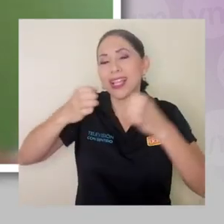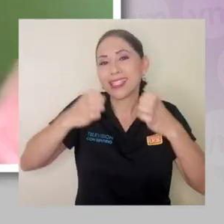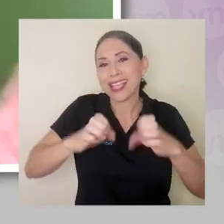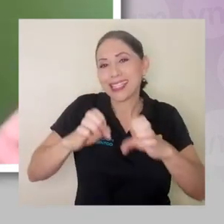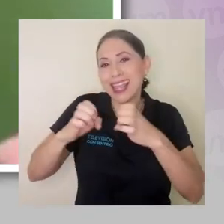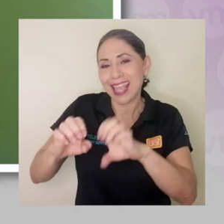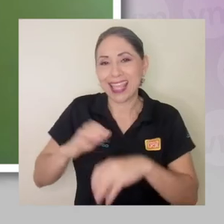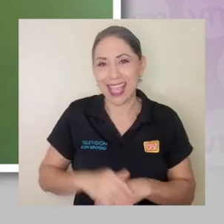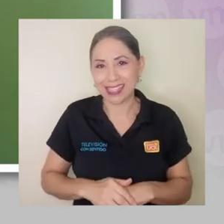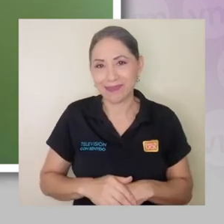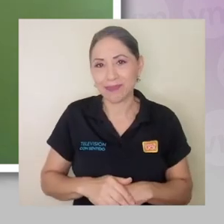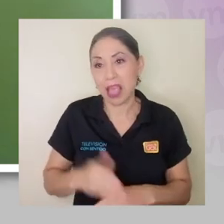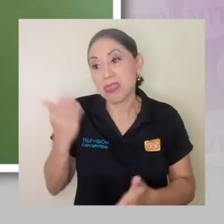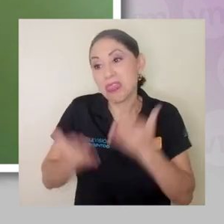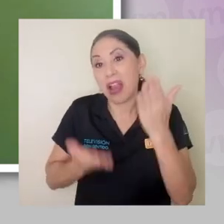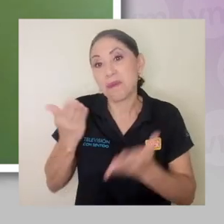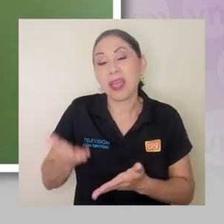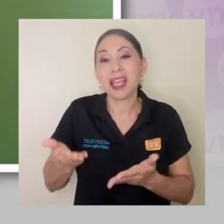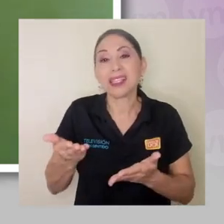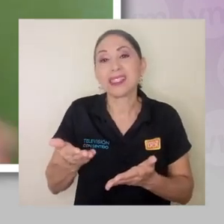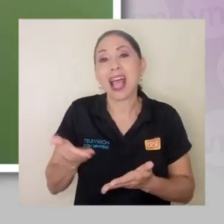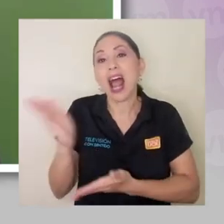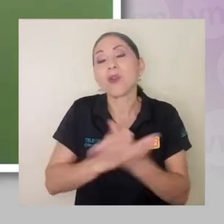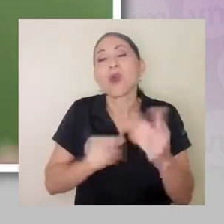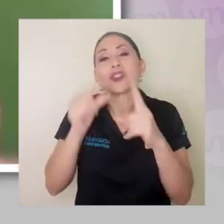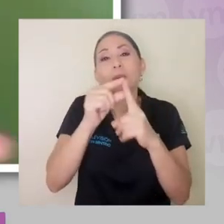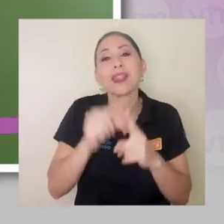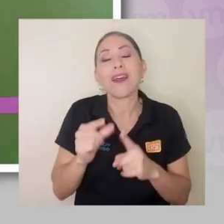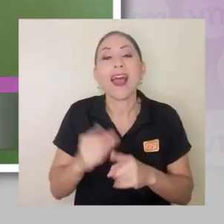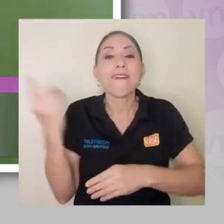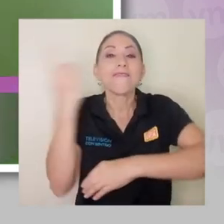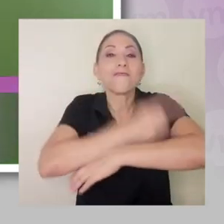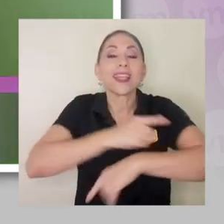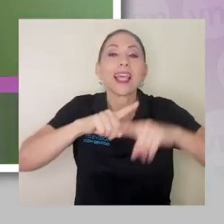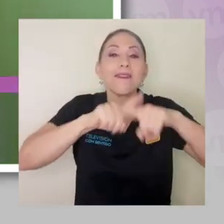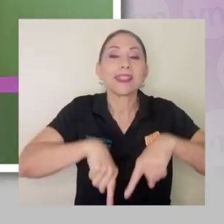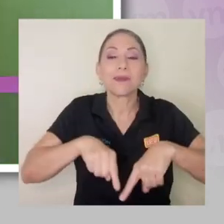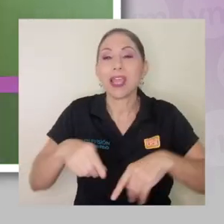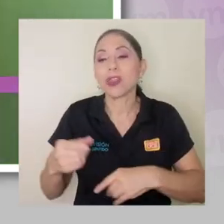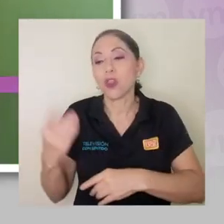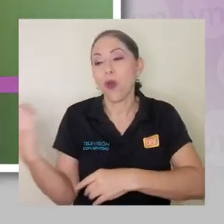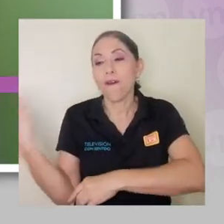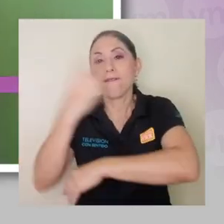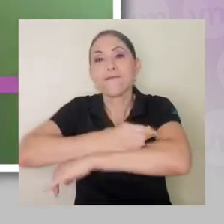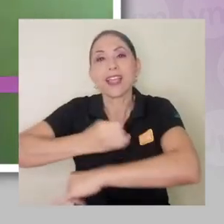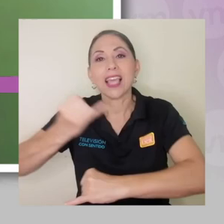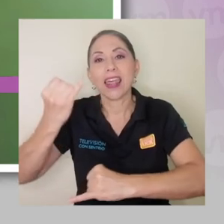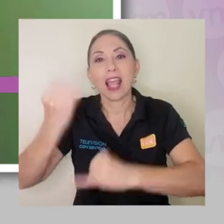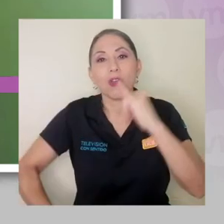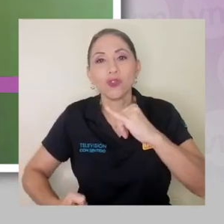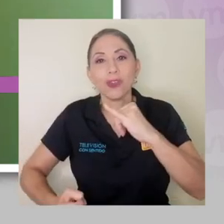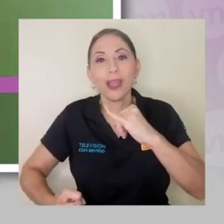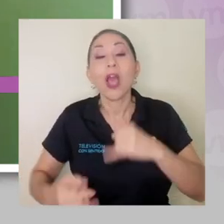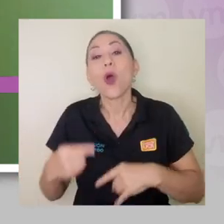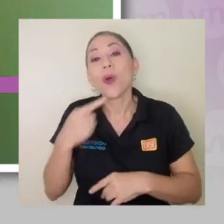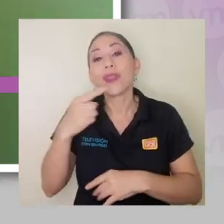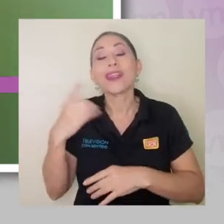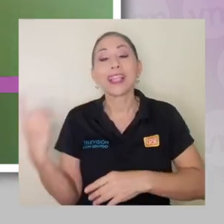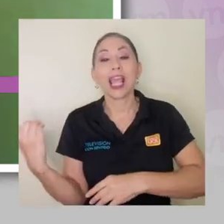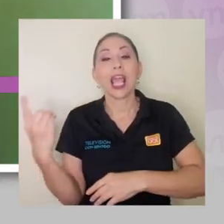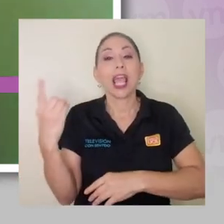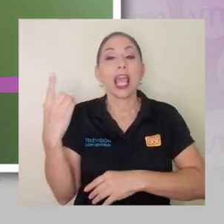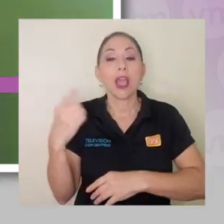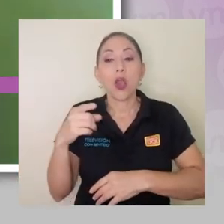hay varias, varias nomenclaturas para eso. Esta fecha de vencimiento, fecha de caducidad, consumir hasta, ¿verdad? Que ya esa sí es la última